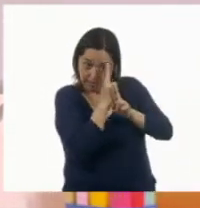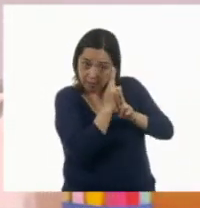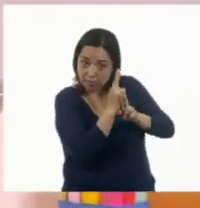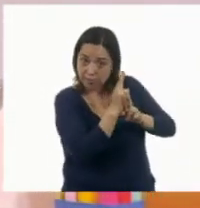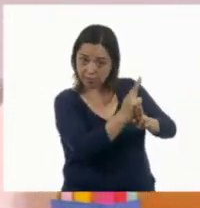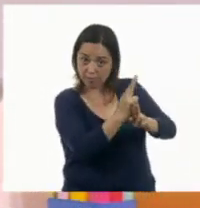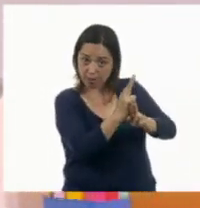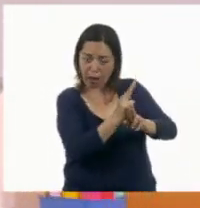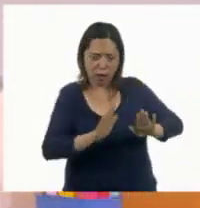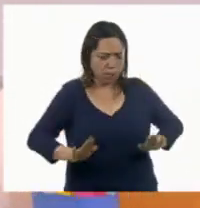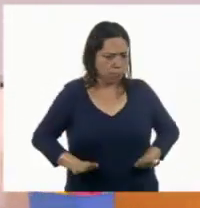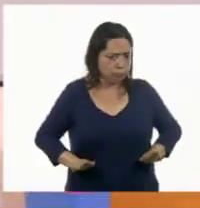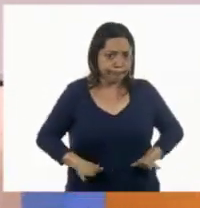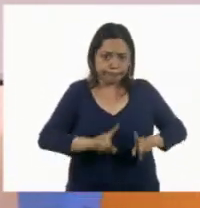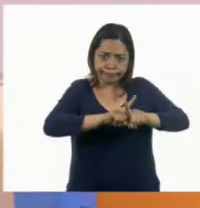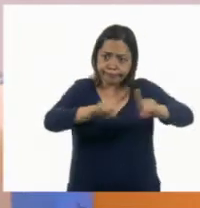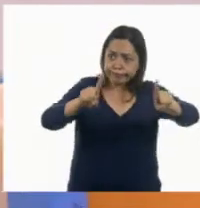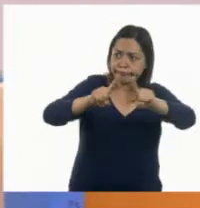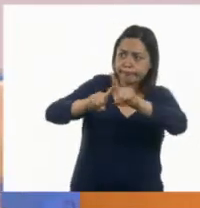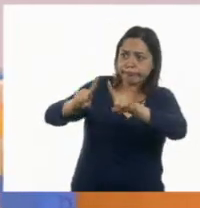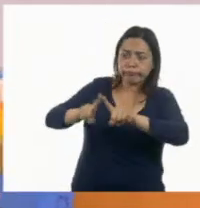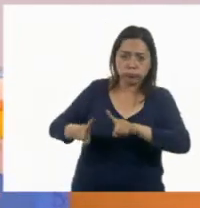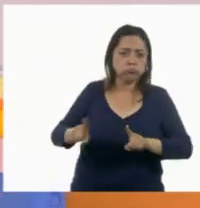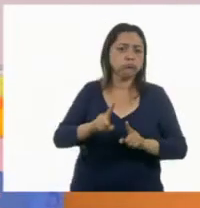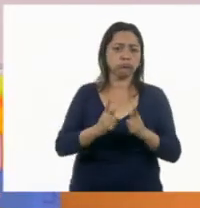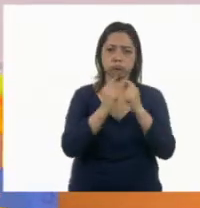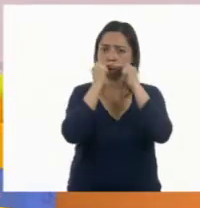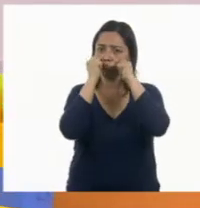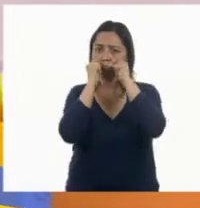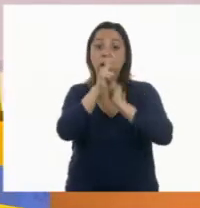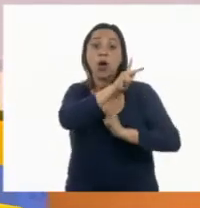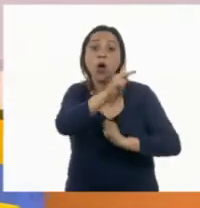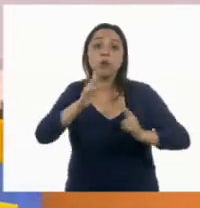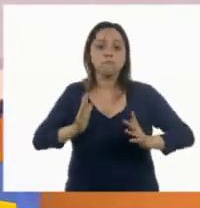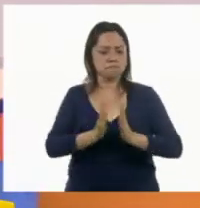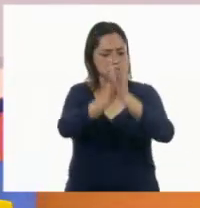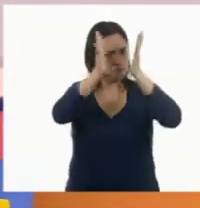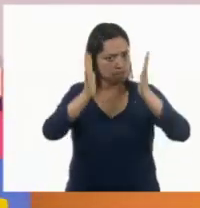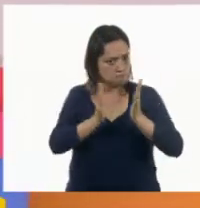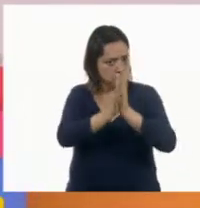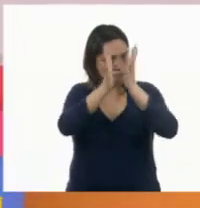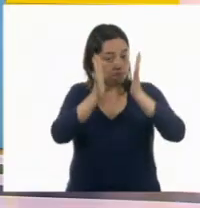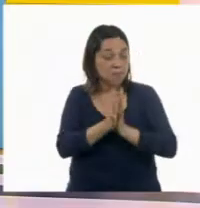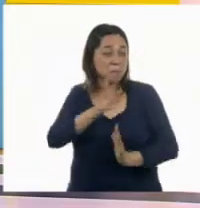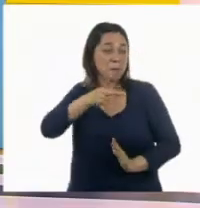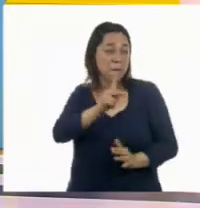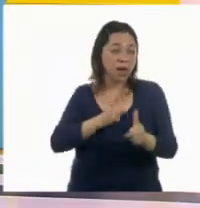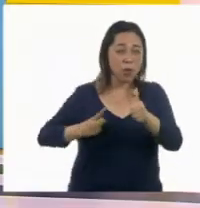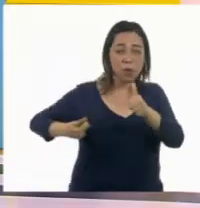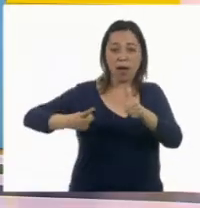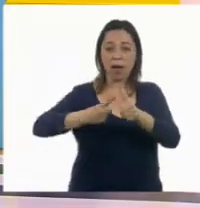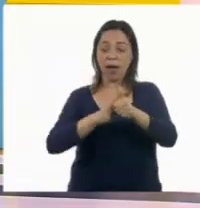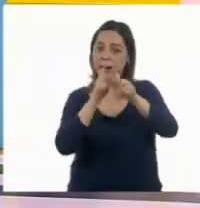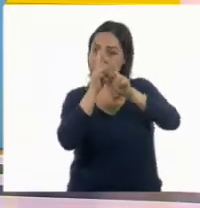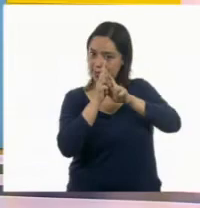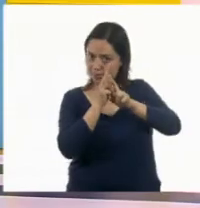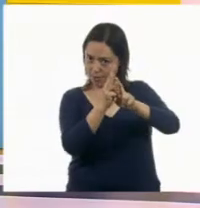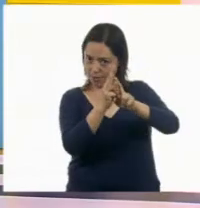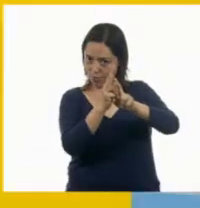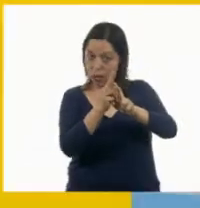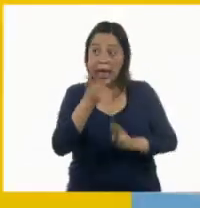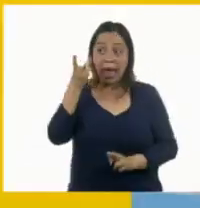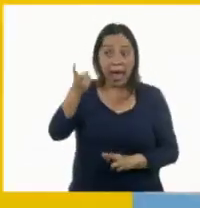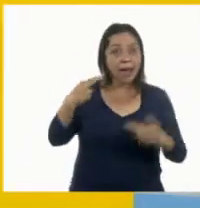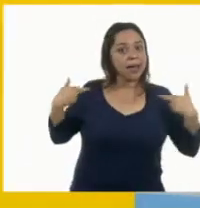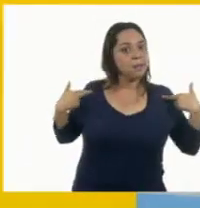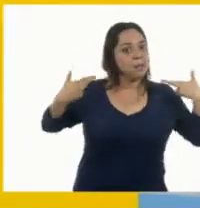entre nosotros. Todos vamos a poder participar siempre y cuando nos respetemos. Lo que acaba de decir la maestra